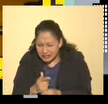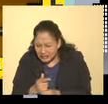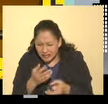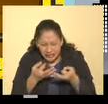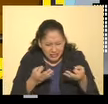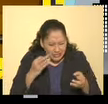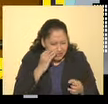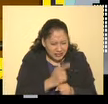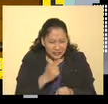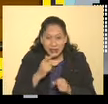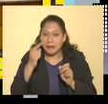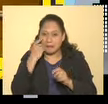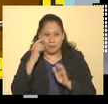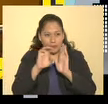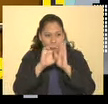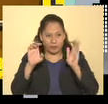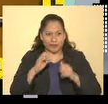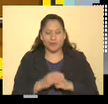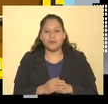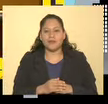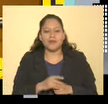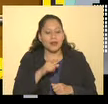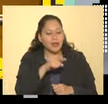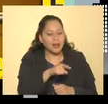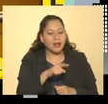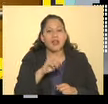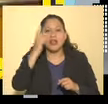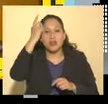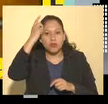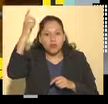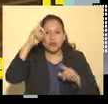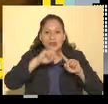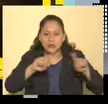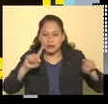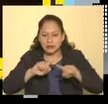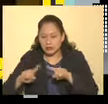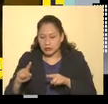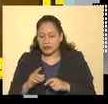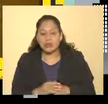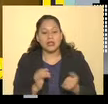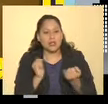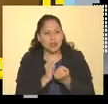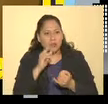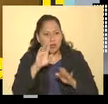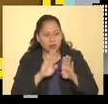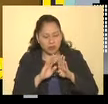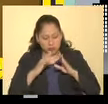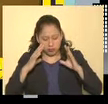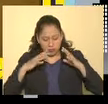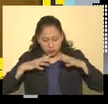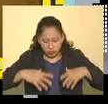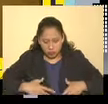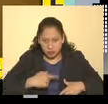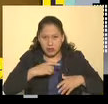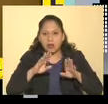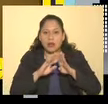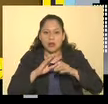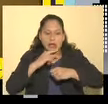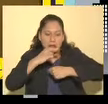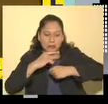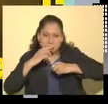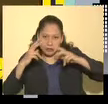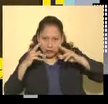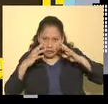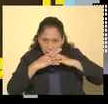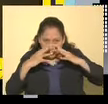Miren, por ejemplo, hay deidades, esculturas de un guerrero. Bueno, monolitos.